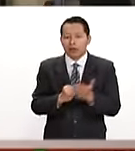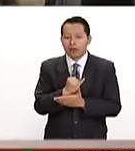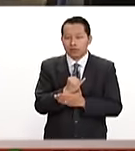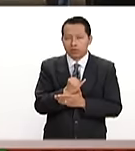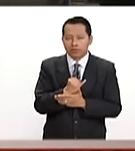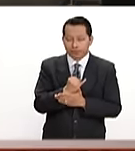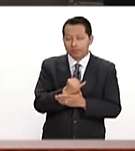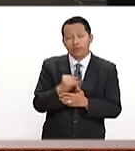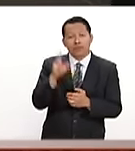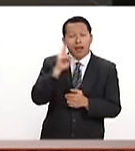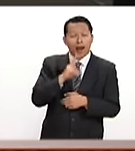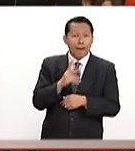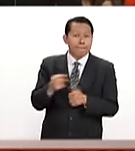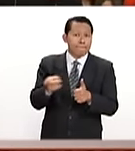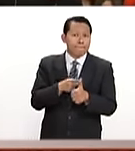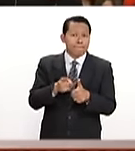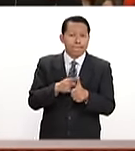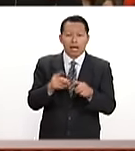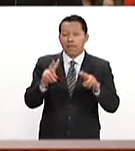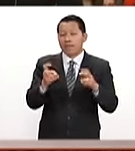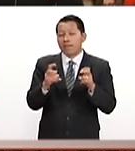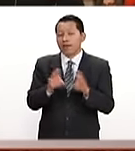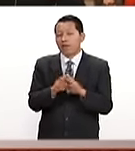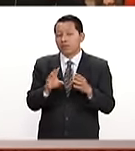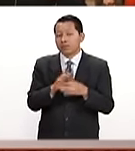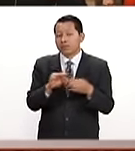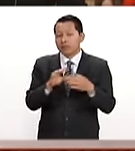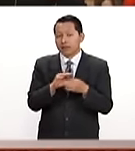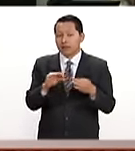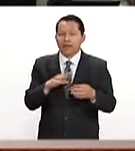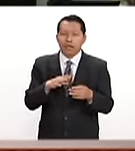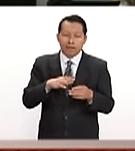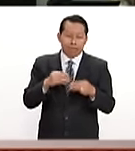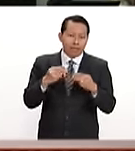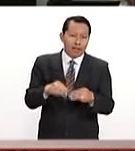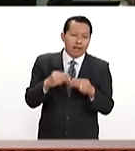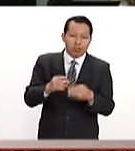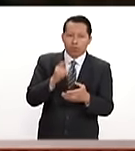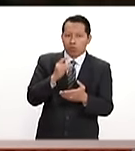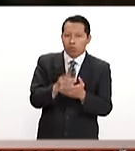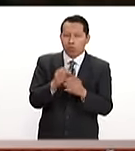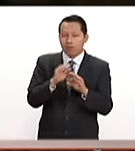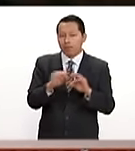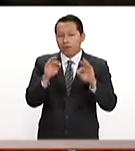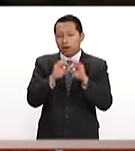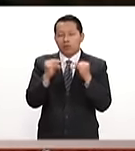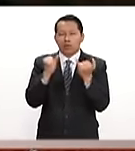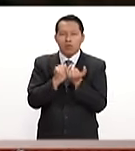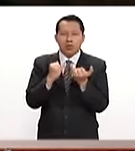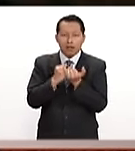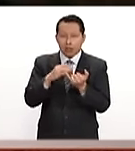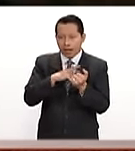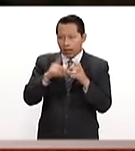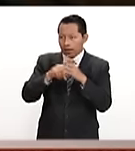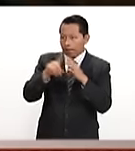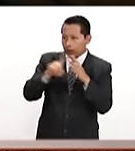fondo. Aquí el principal tema es mantener el mercado único y restringir la migración.